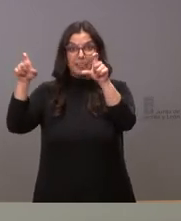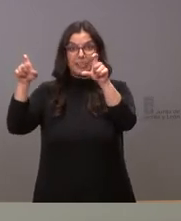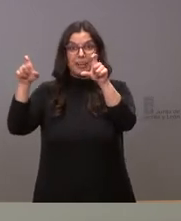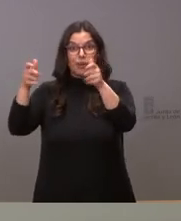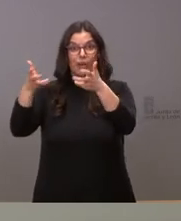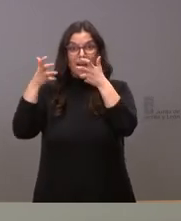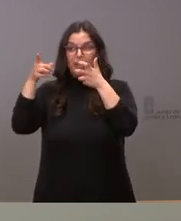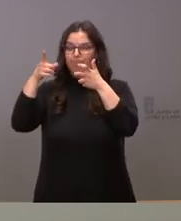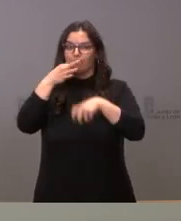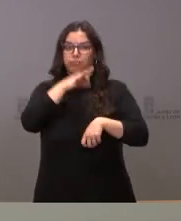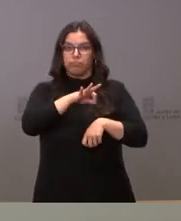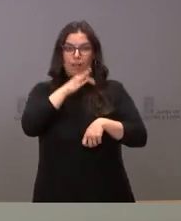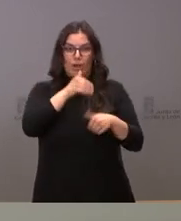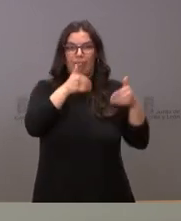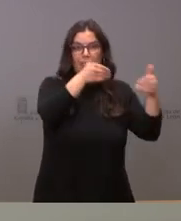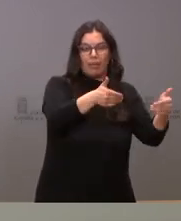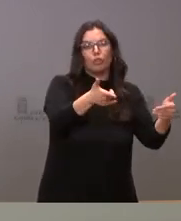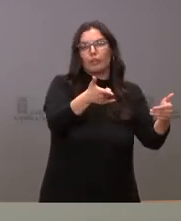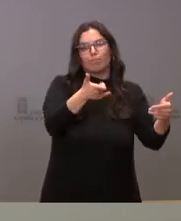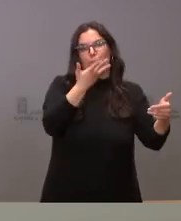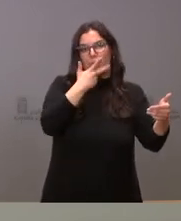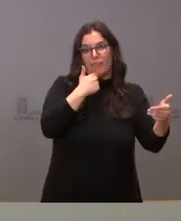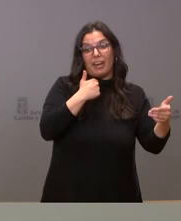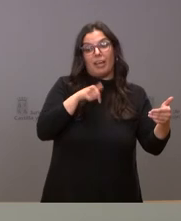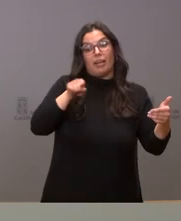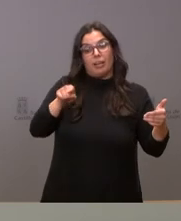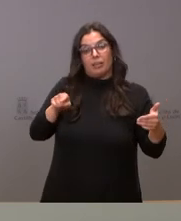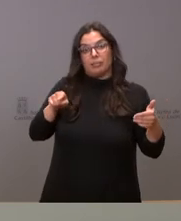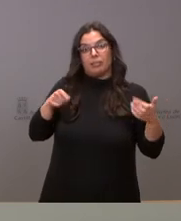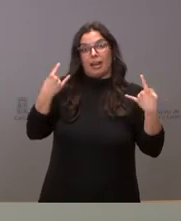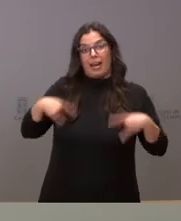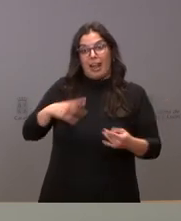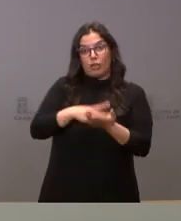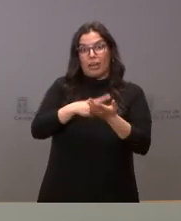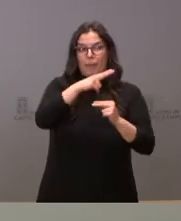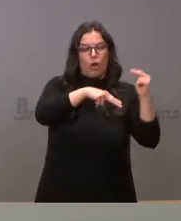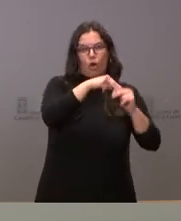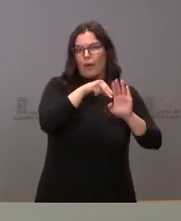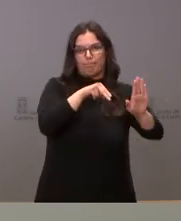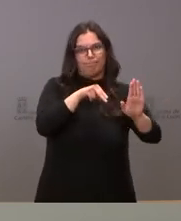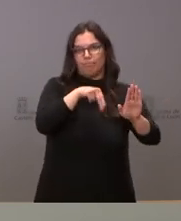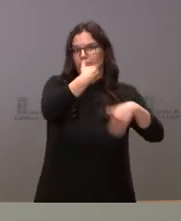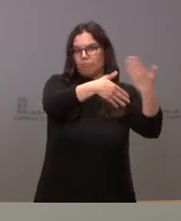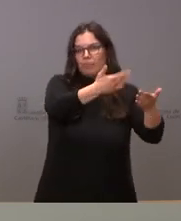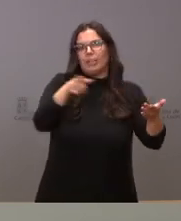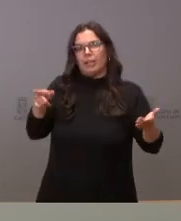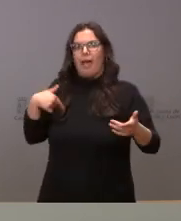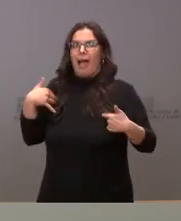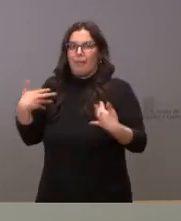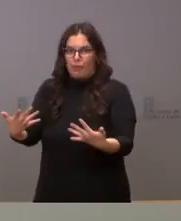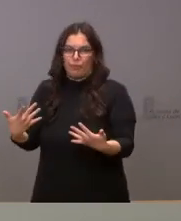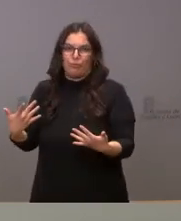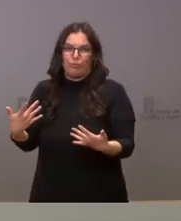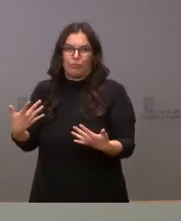lo que se ha decidido es desvincular la unidad de radioterapia de las obras de ampliación del hospital para poderlo realizar en